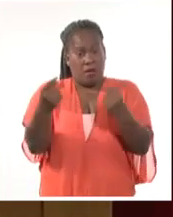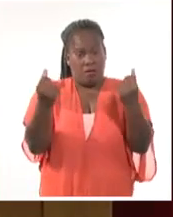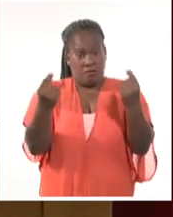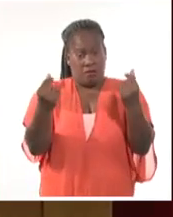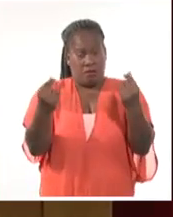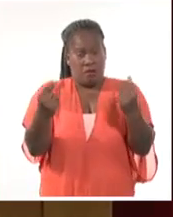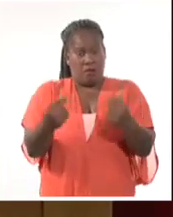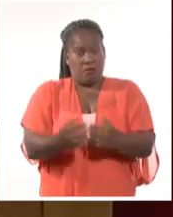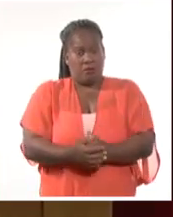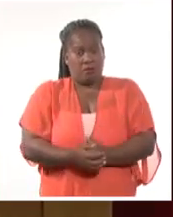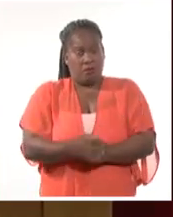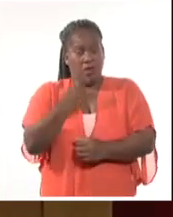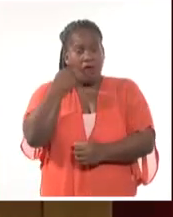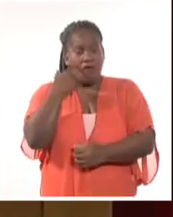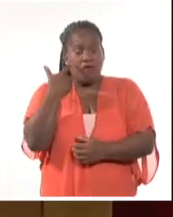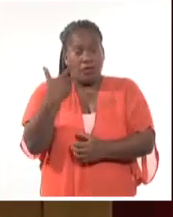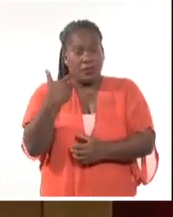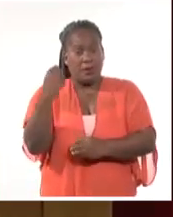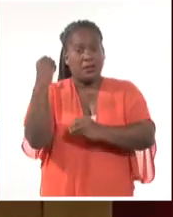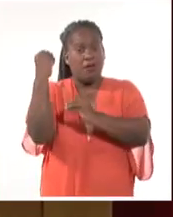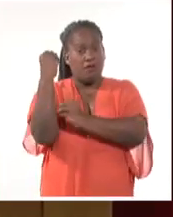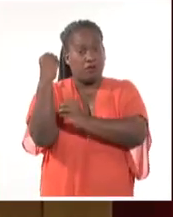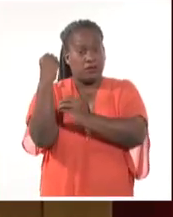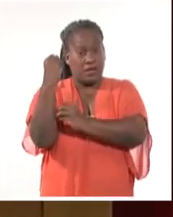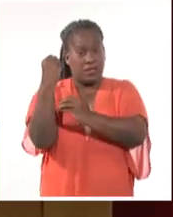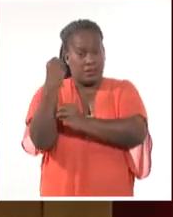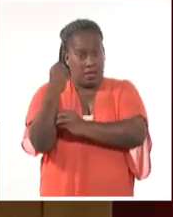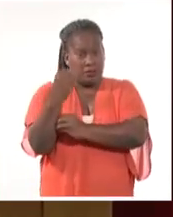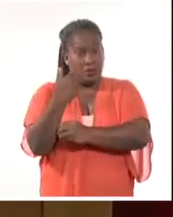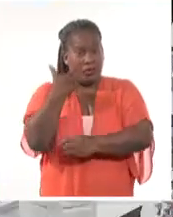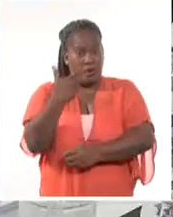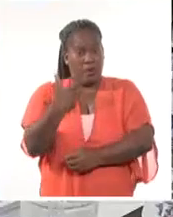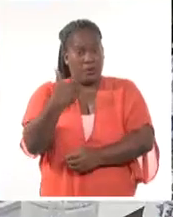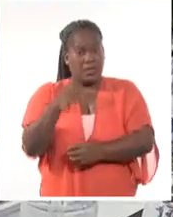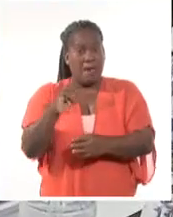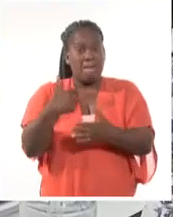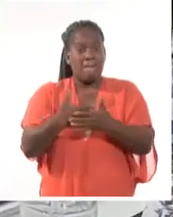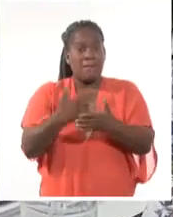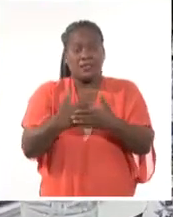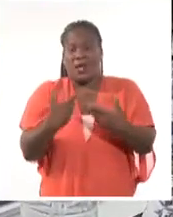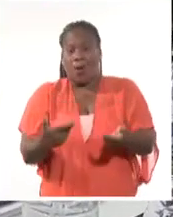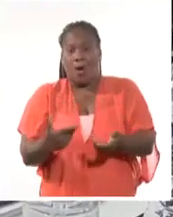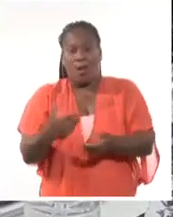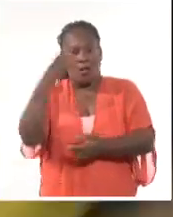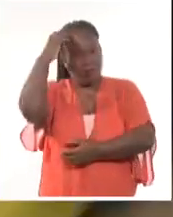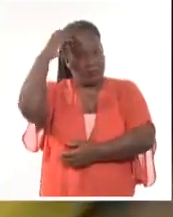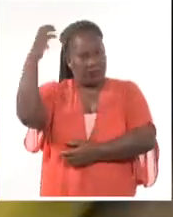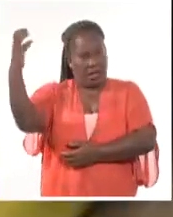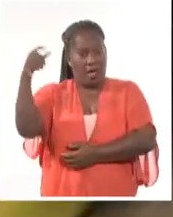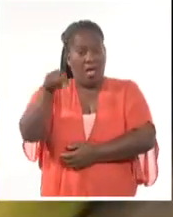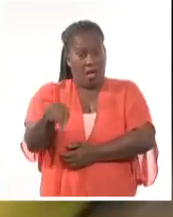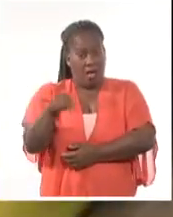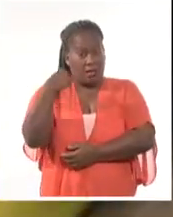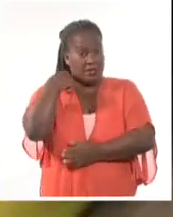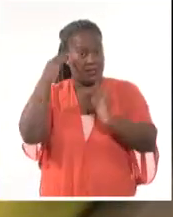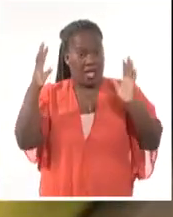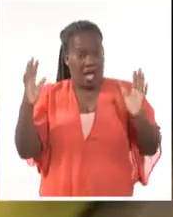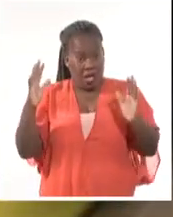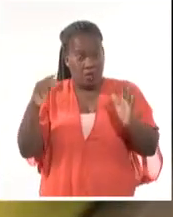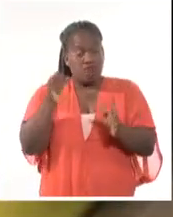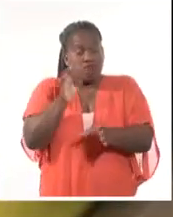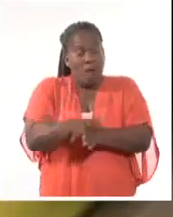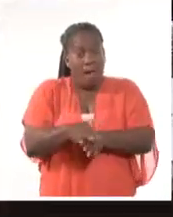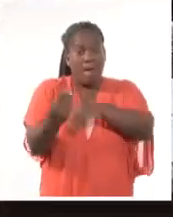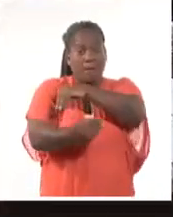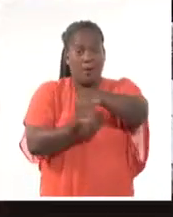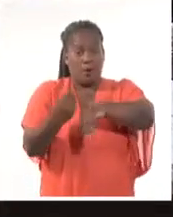todo, en el fortalecimiento y papel protagónico de la empresa estatal. En este periodo se impulsaron proyectos de transformación en los barrios